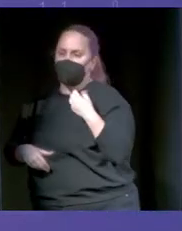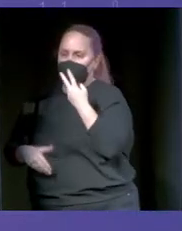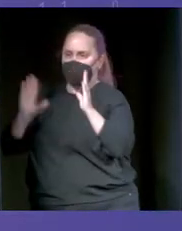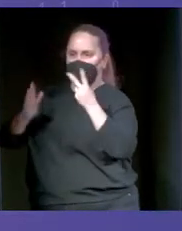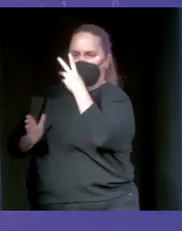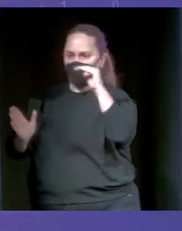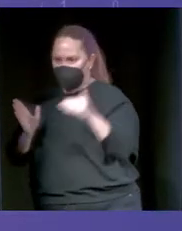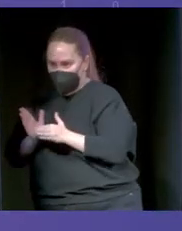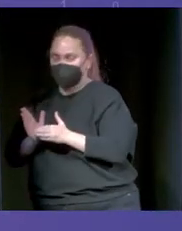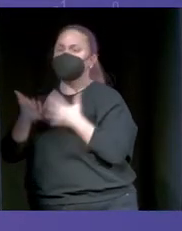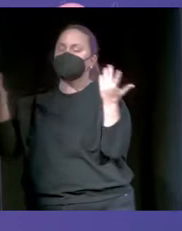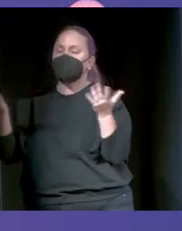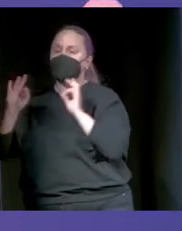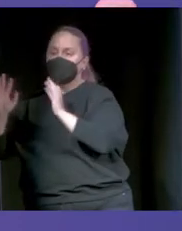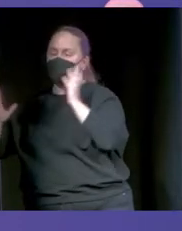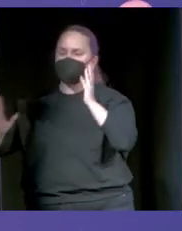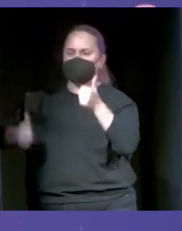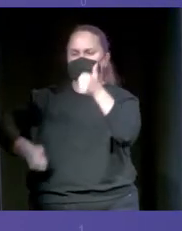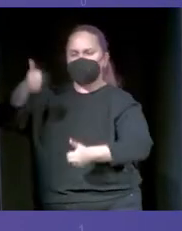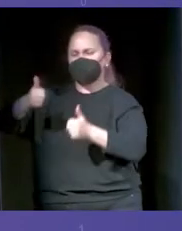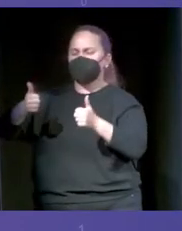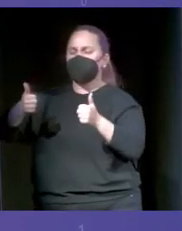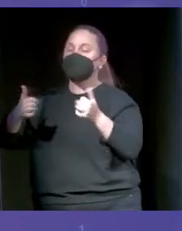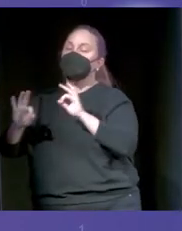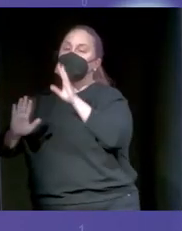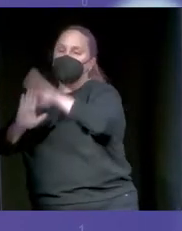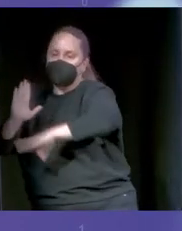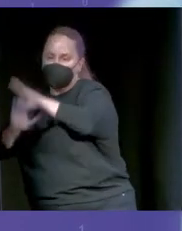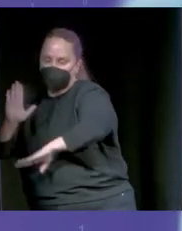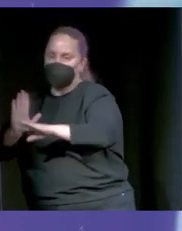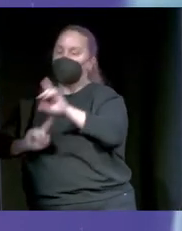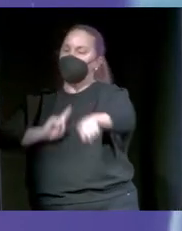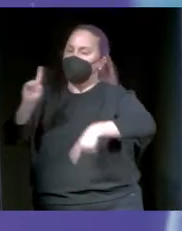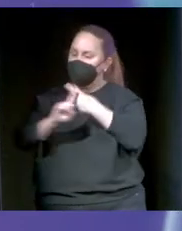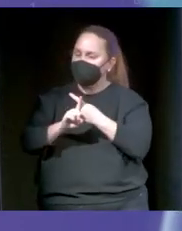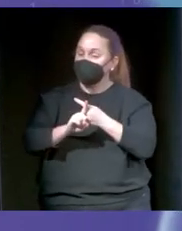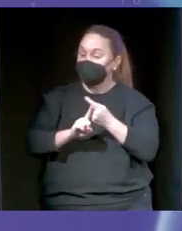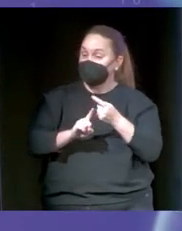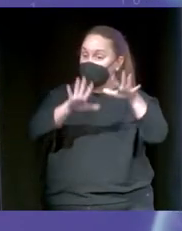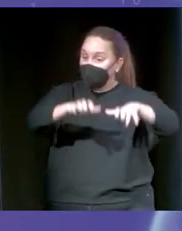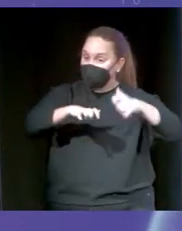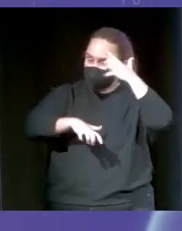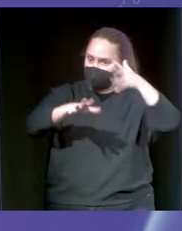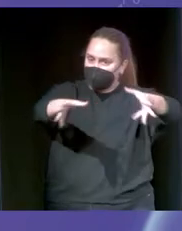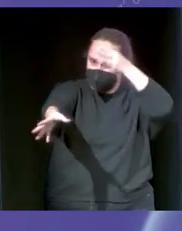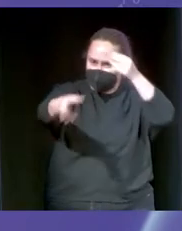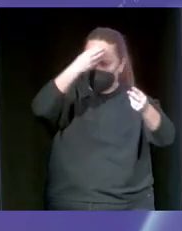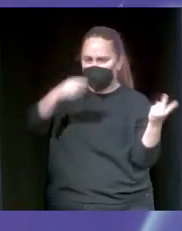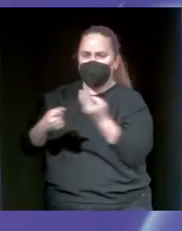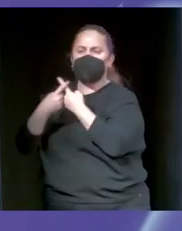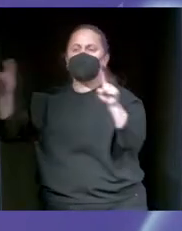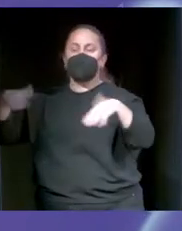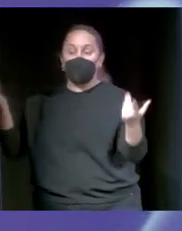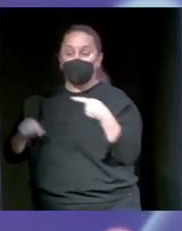tradicional, lo que hacemos es, le decimos a la máquina exactamente lo que tiene que hacer. Le damos un programa. En Machine Learning le